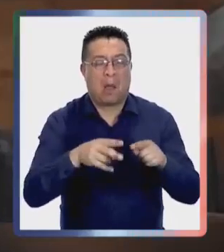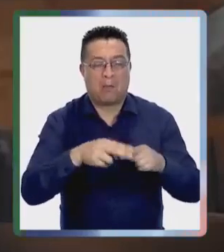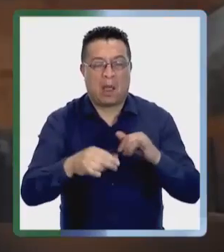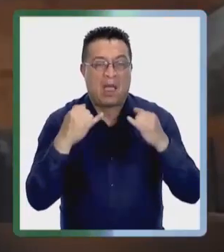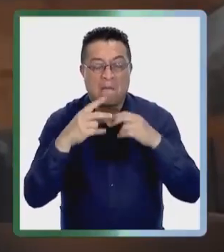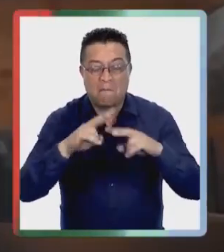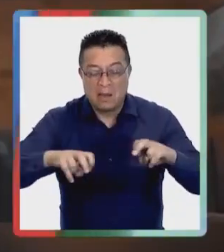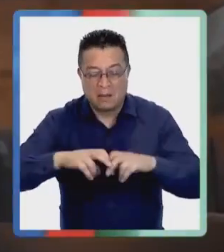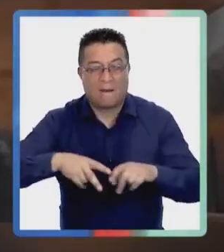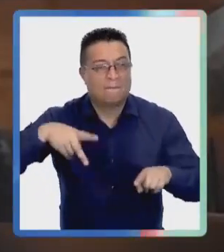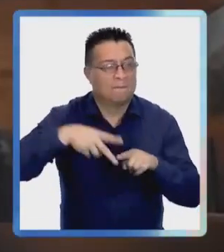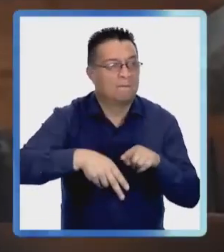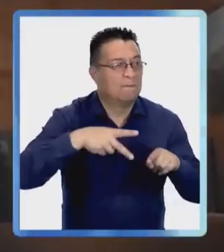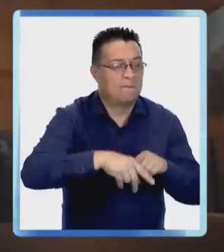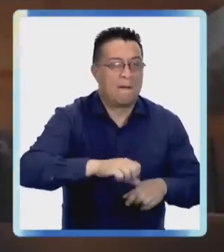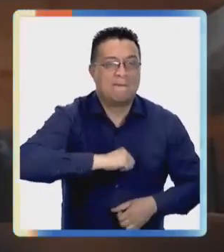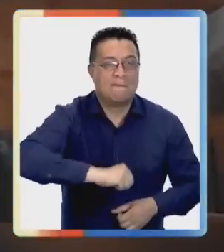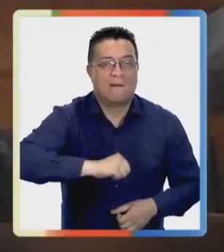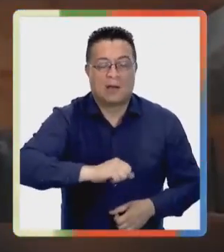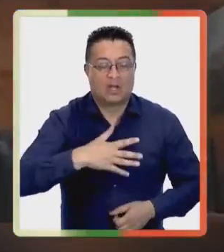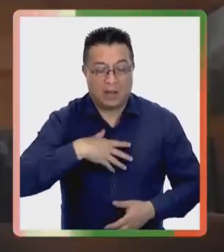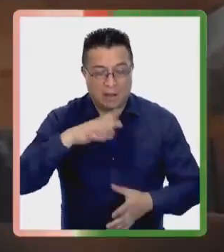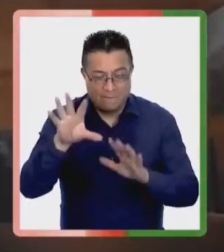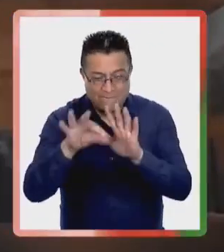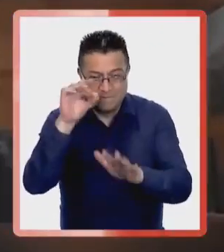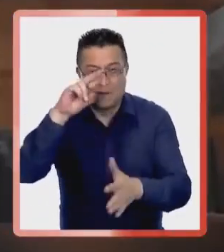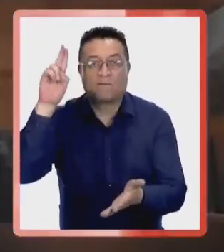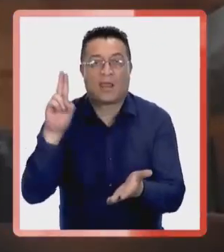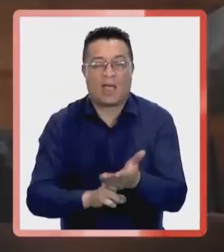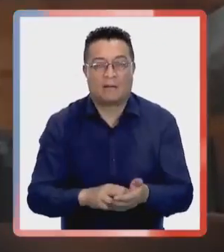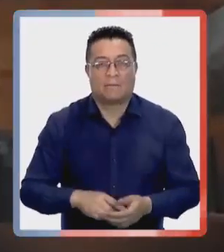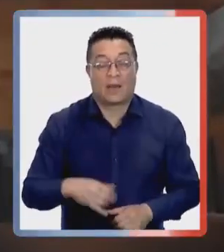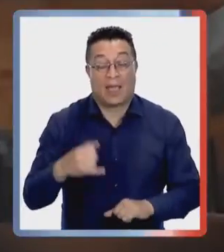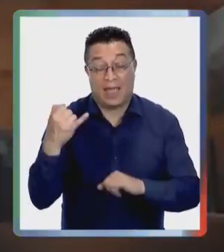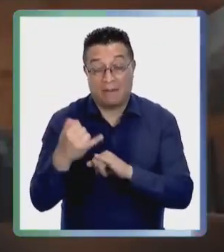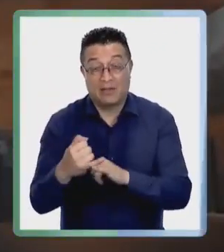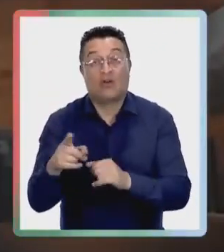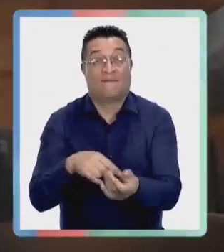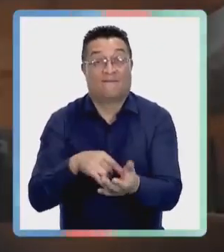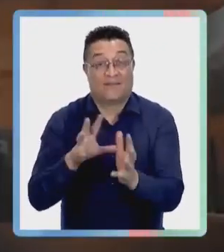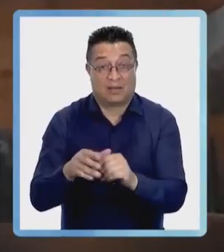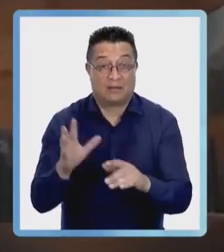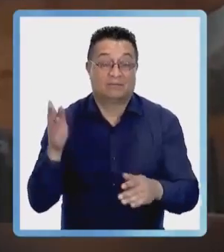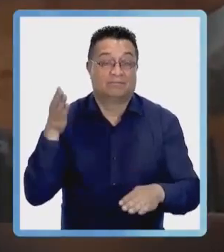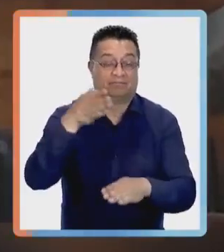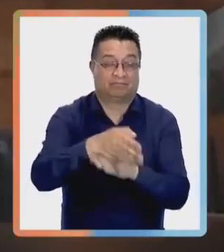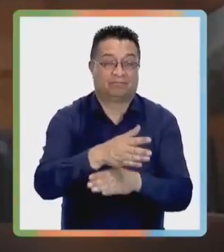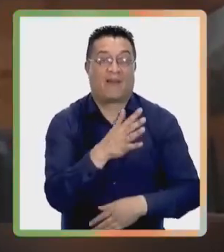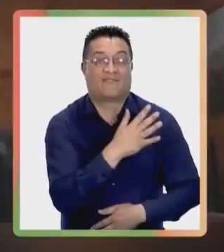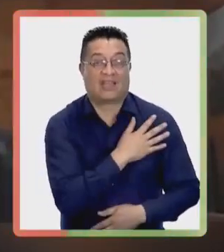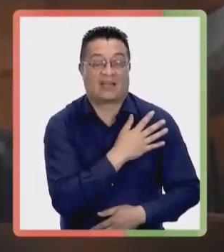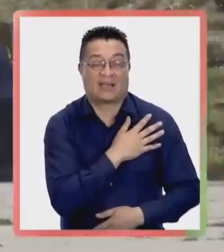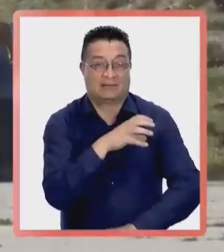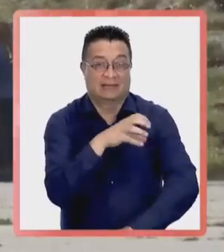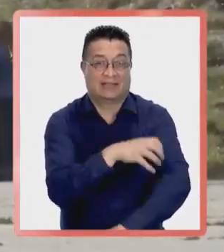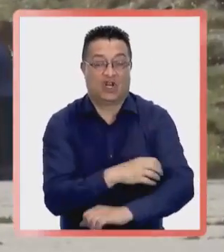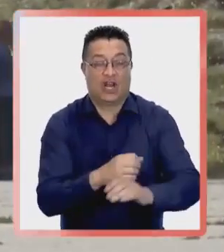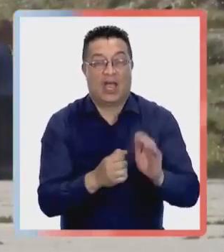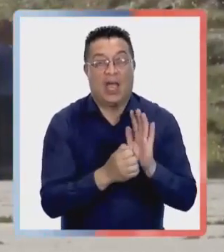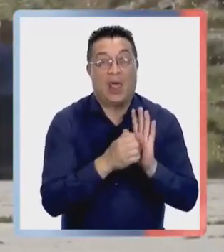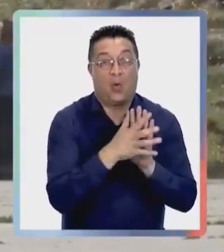Muy por el contrario. Ellos han hecho hasta lo imposible por entorpecer esta investigación y porque nosotros lleguemos a la verdad.